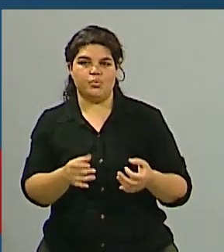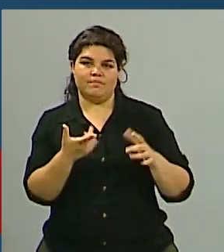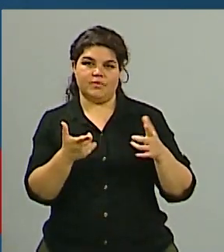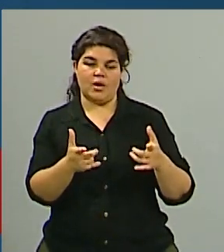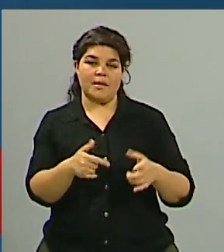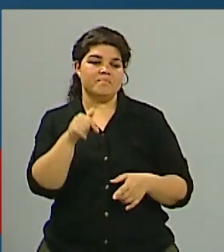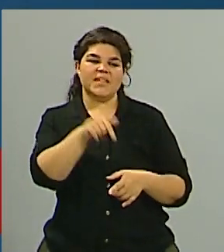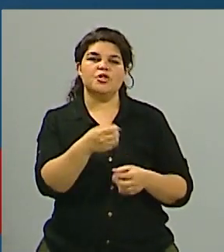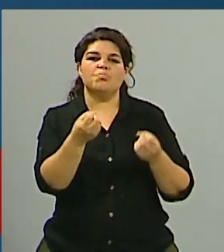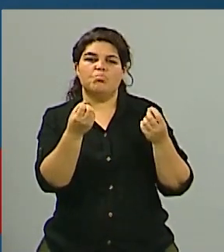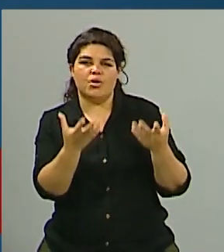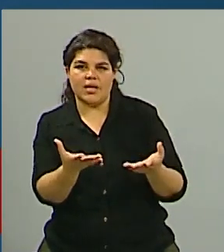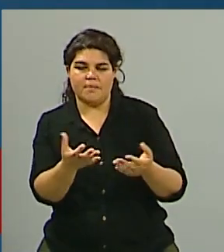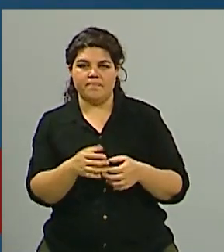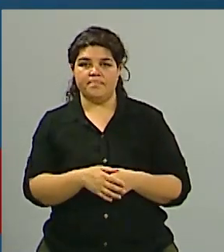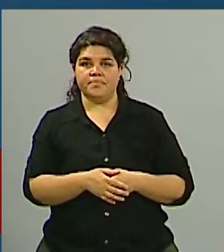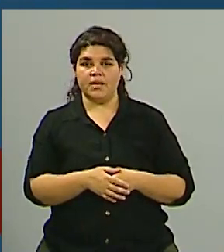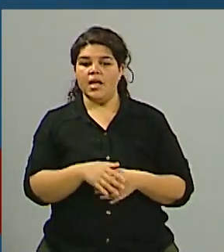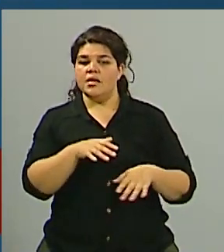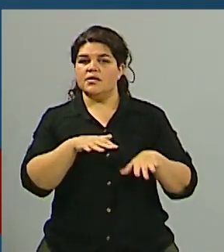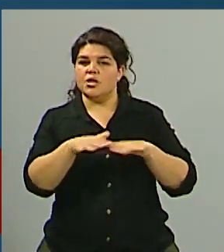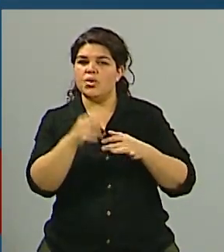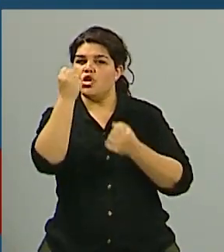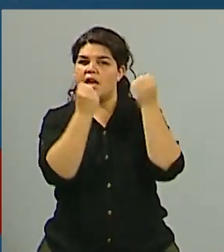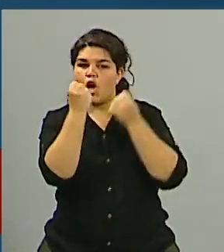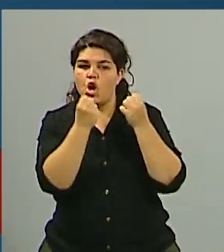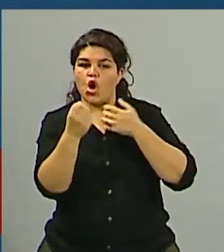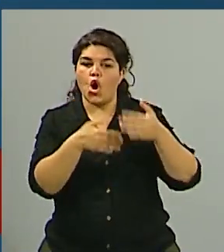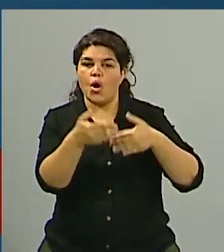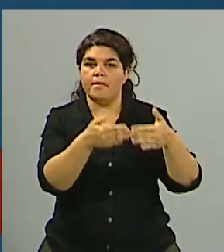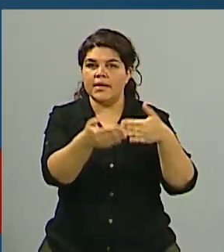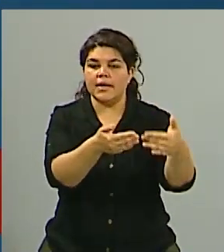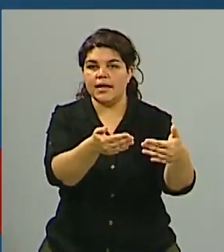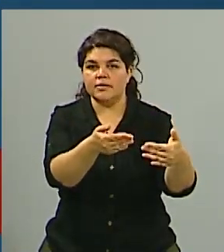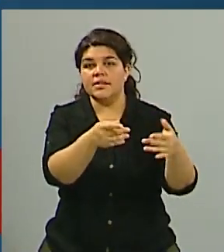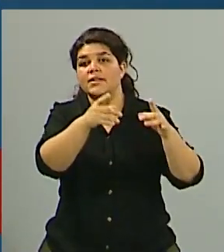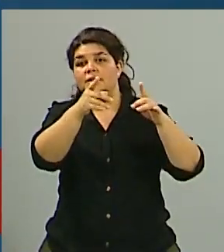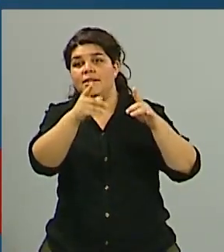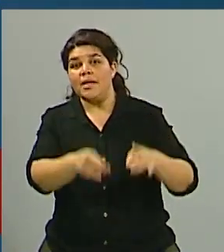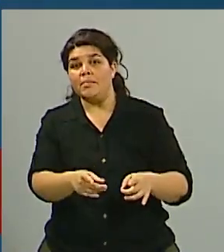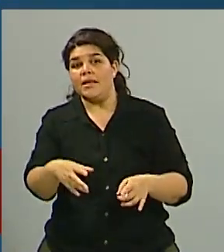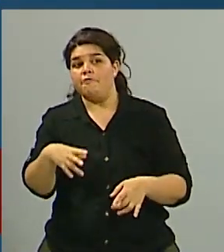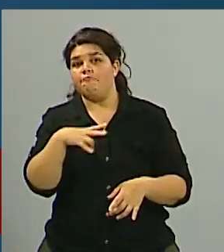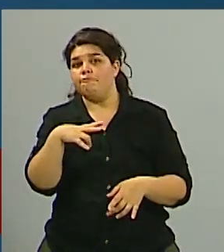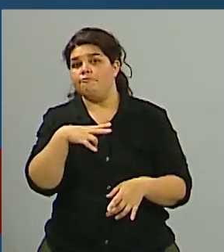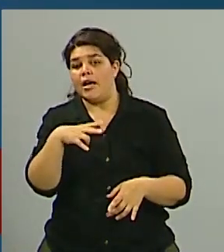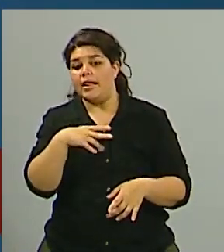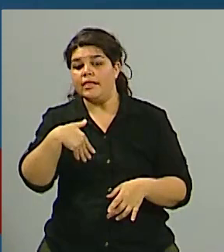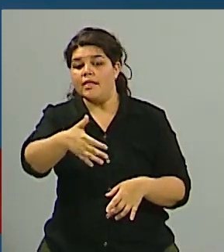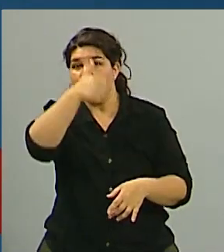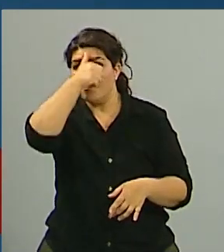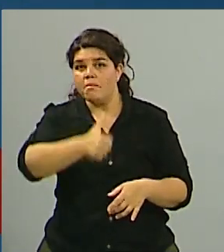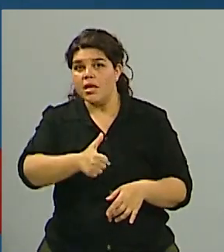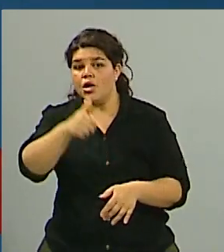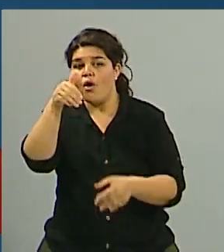económico y a la evolución o al resultado que tengamos este fin de semana en las